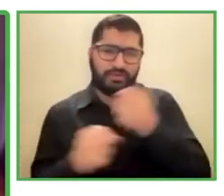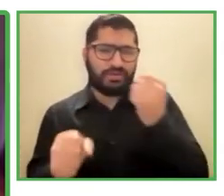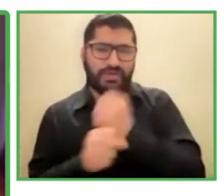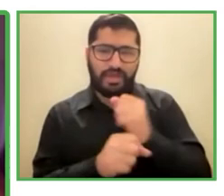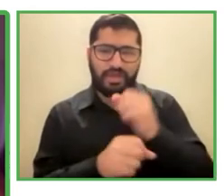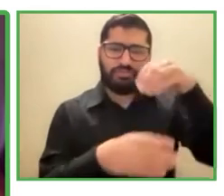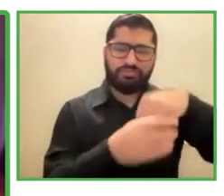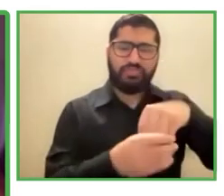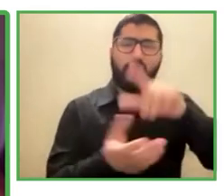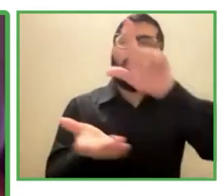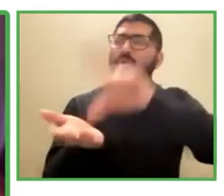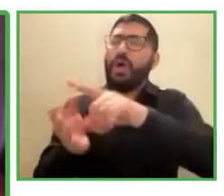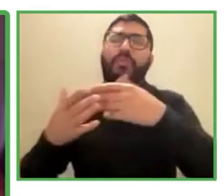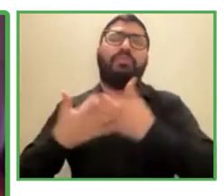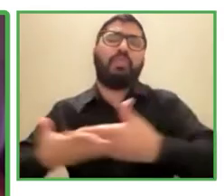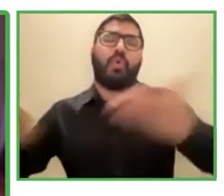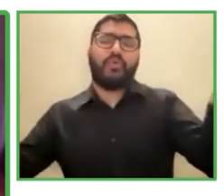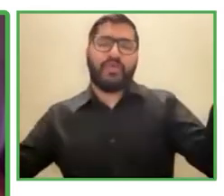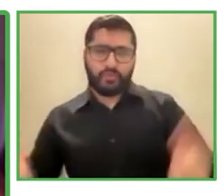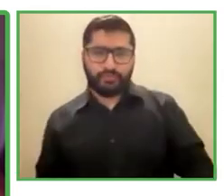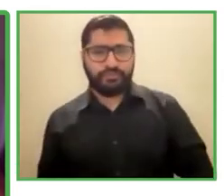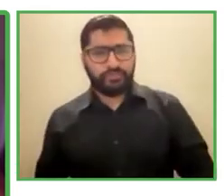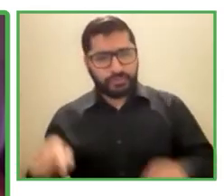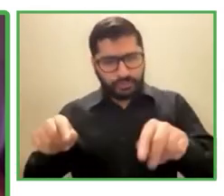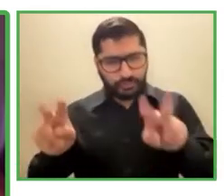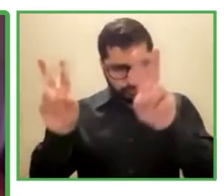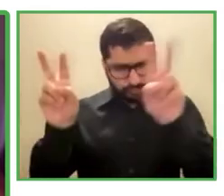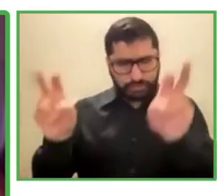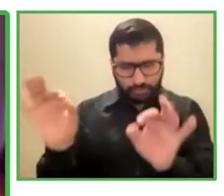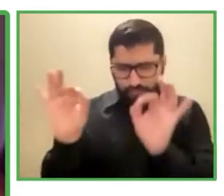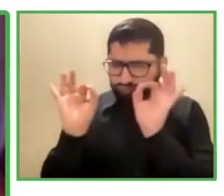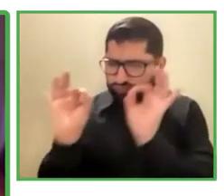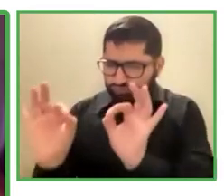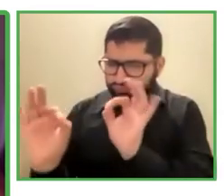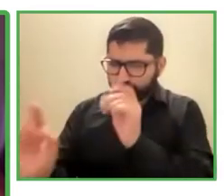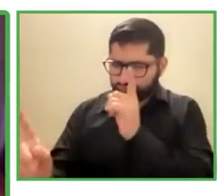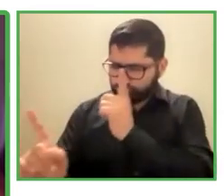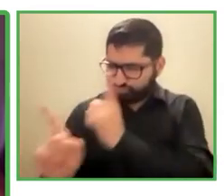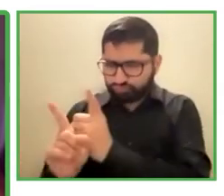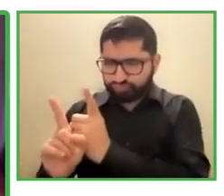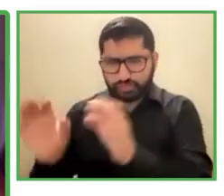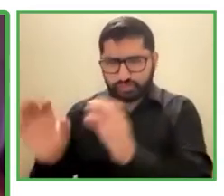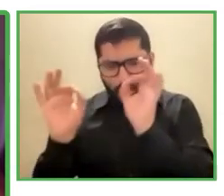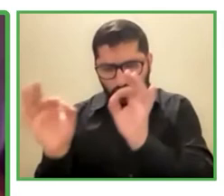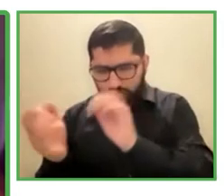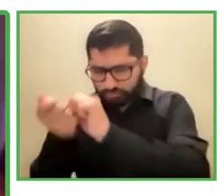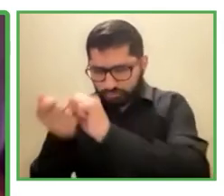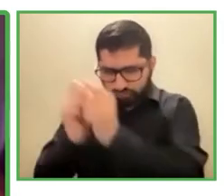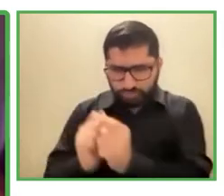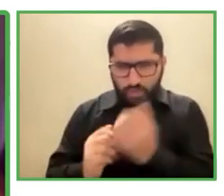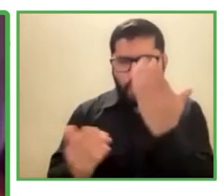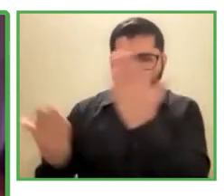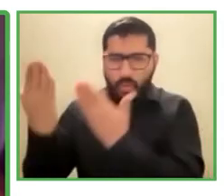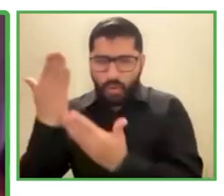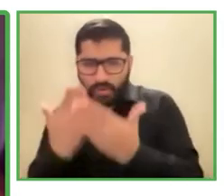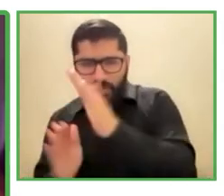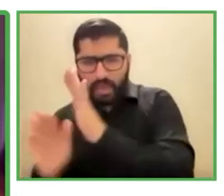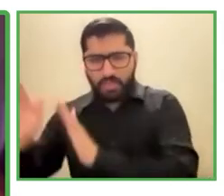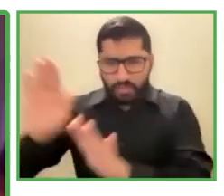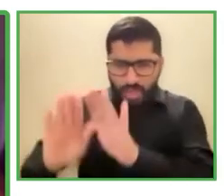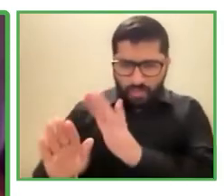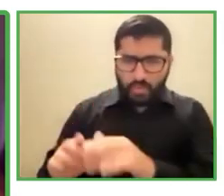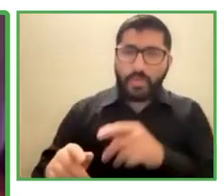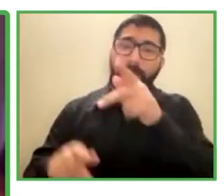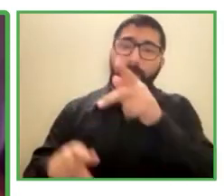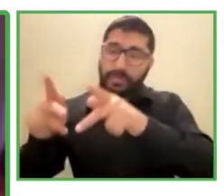justamente para asegurarnos de proteger a nuestros colaboradores de proteger a nuestros empleados o sea no